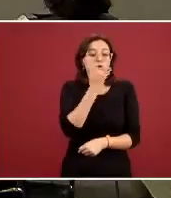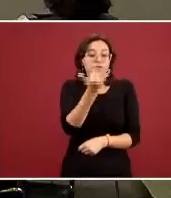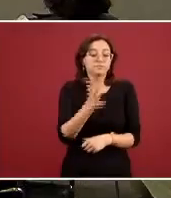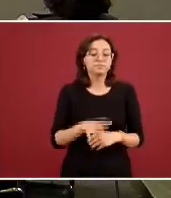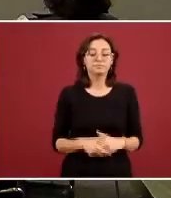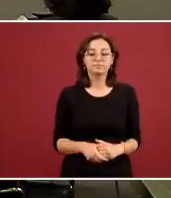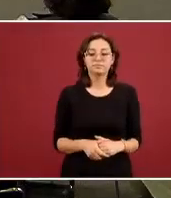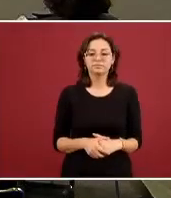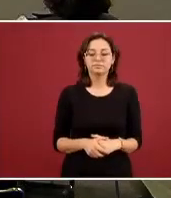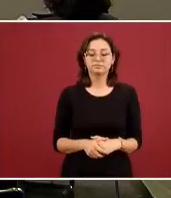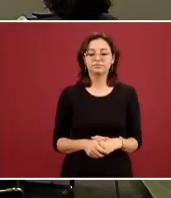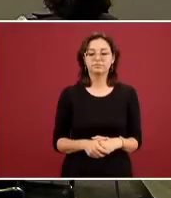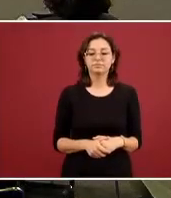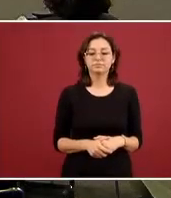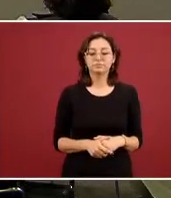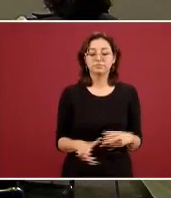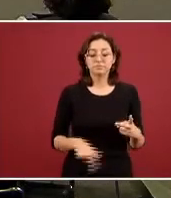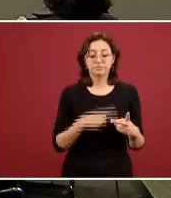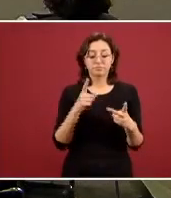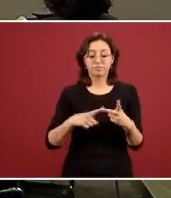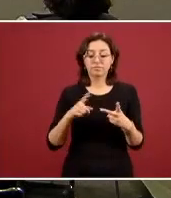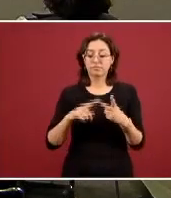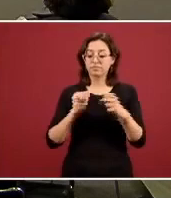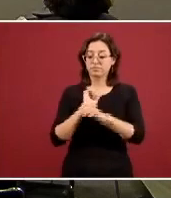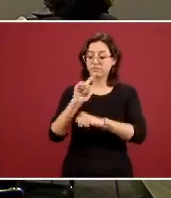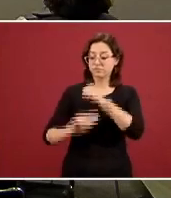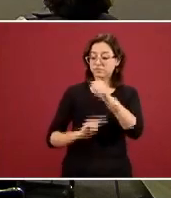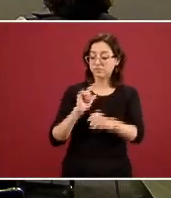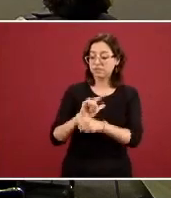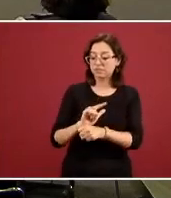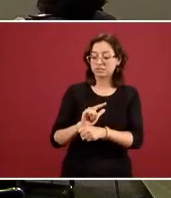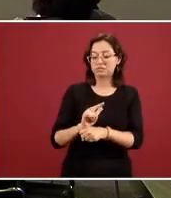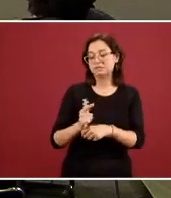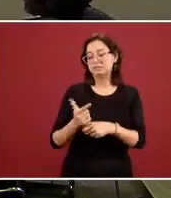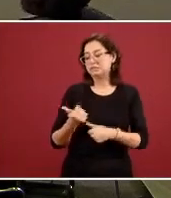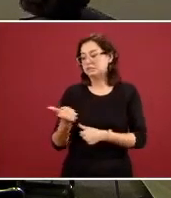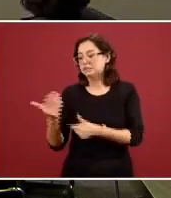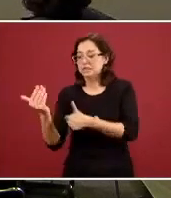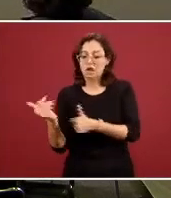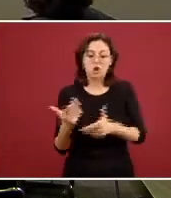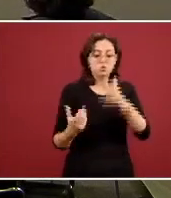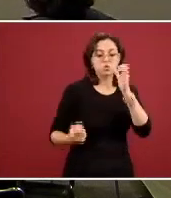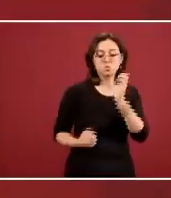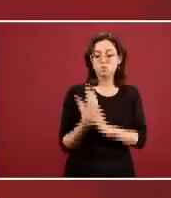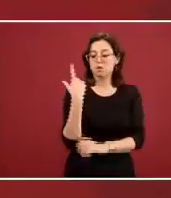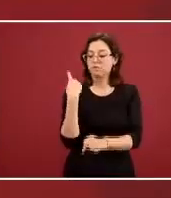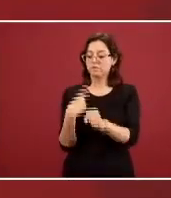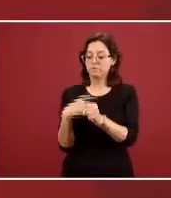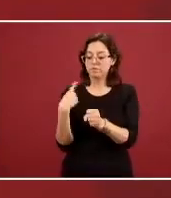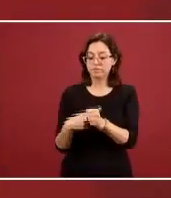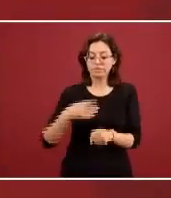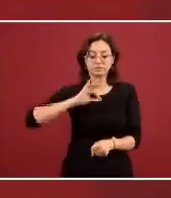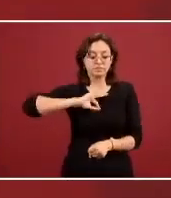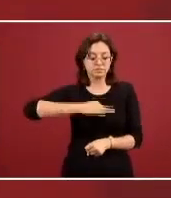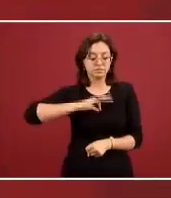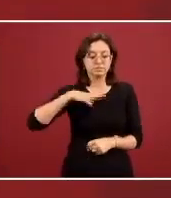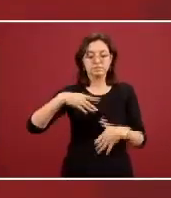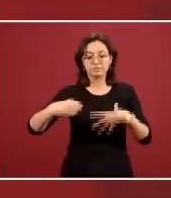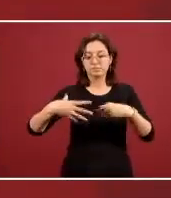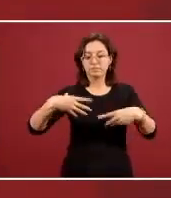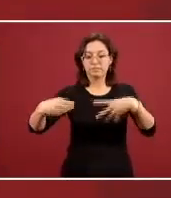sobre lo que dicen las especies efectivamente las enfermedades emergentes causadas por agentes infecciosos